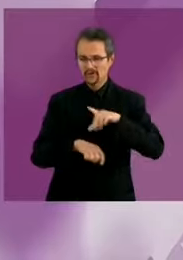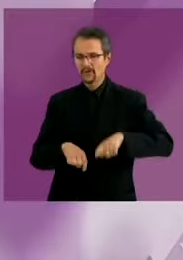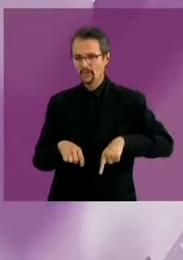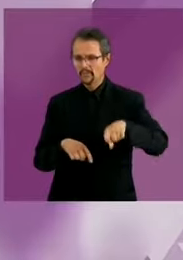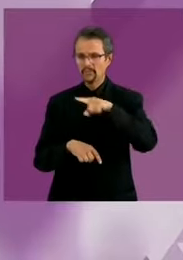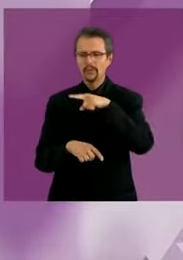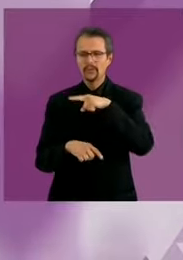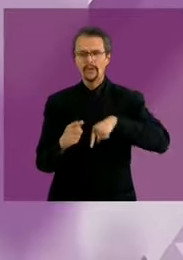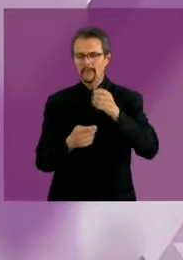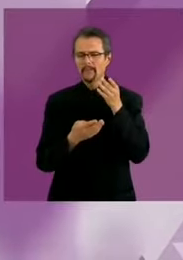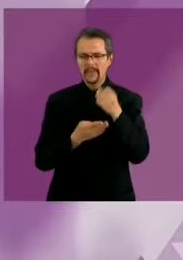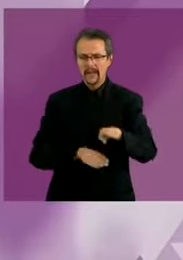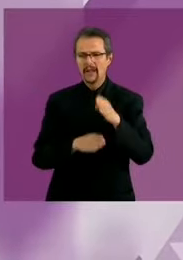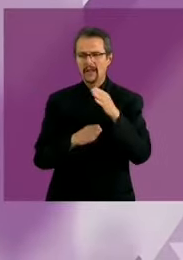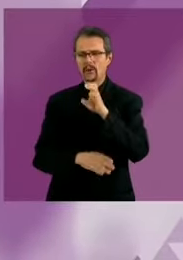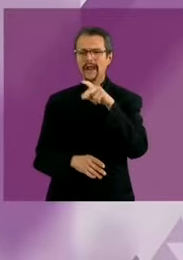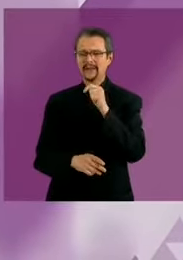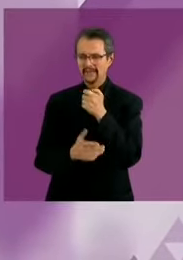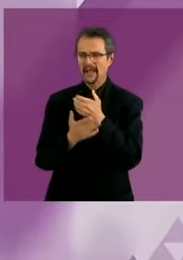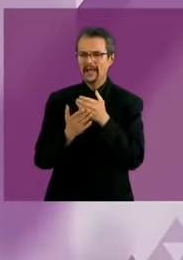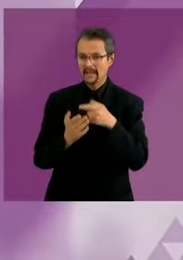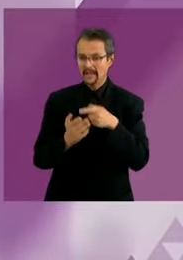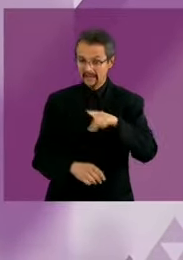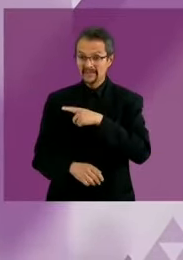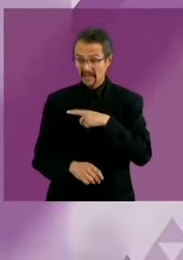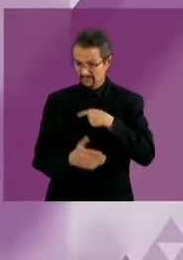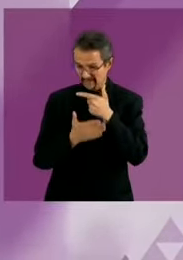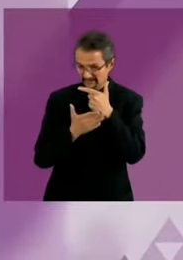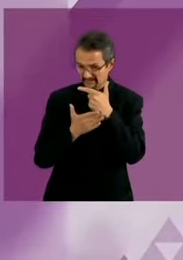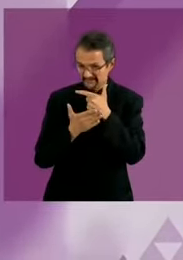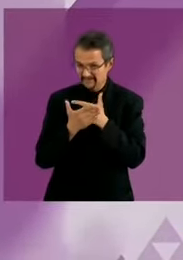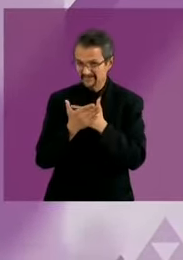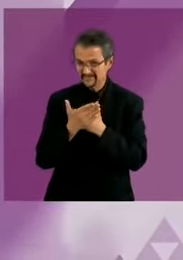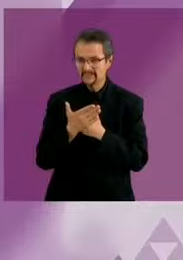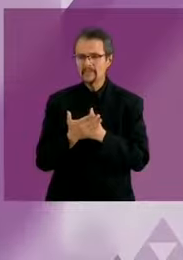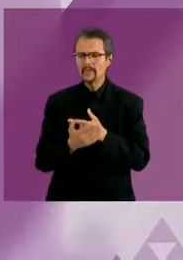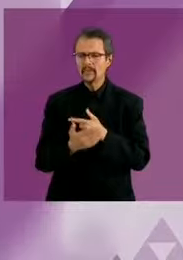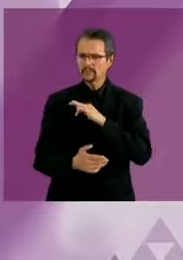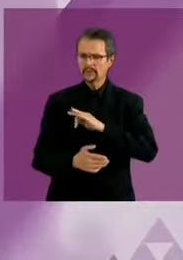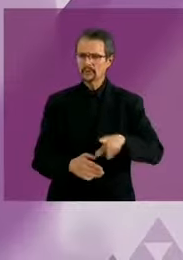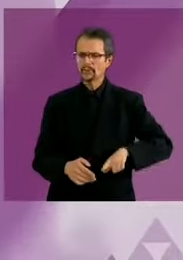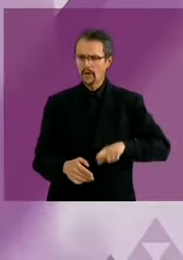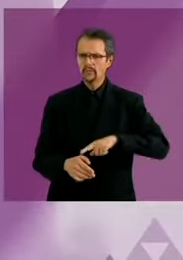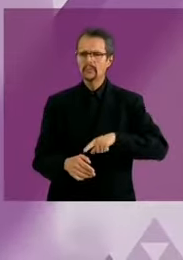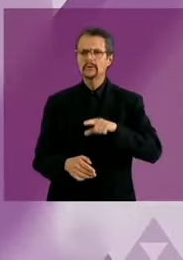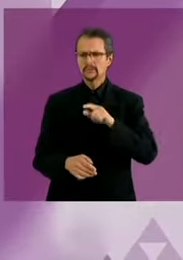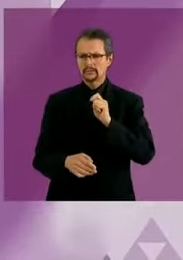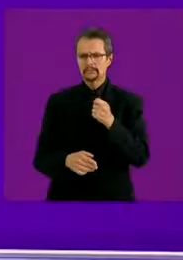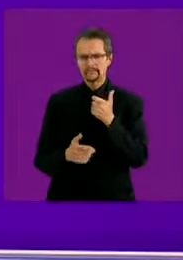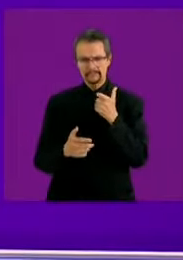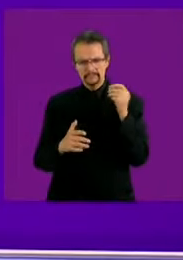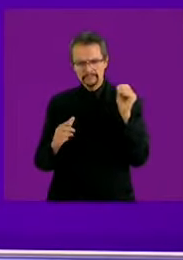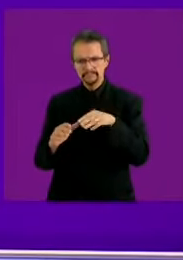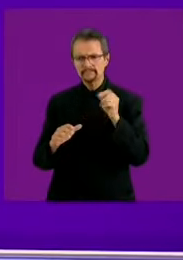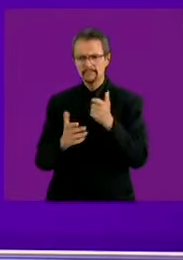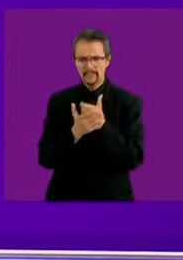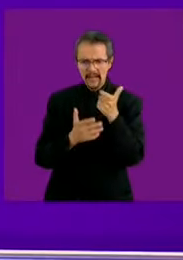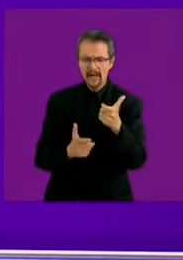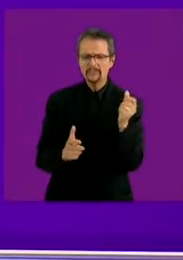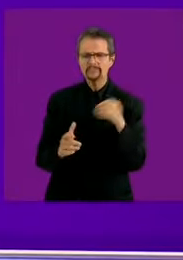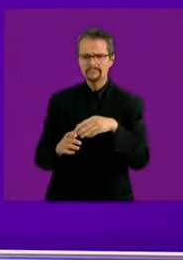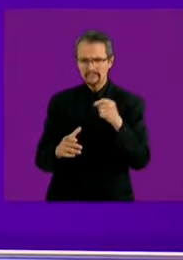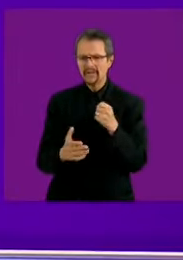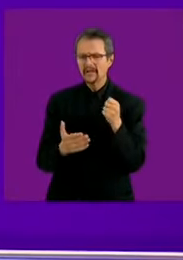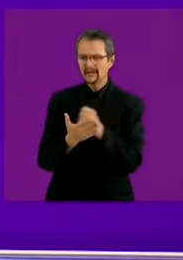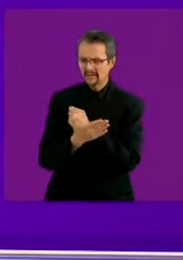presupuesto anual y que los gastos solo pueden hacerse desde ahí por transferencias o tarjetas de crédito? ¿Qué opina? Primero que debería quitar el